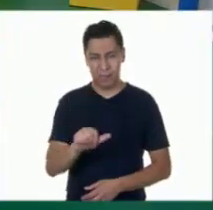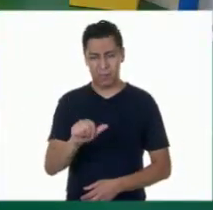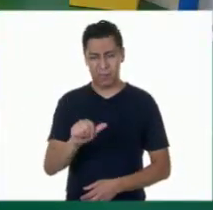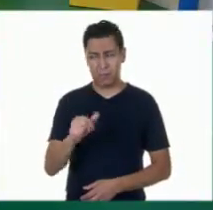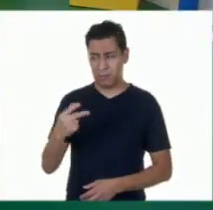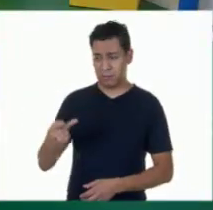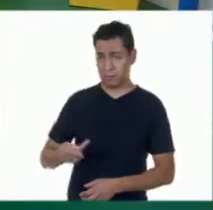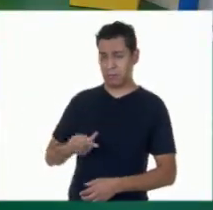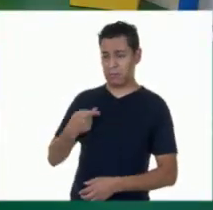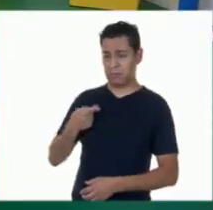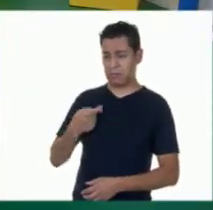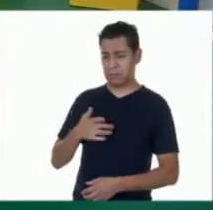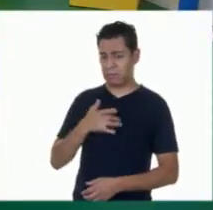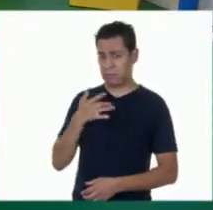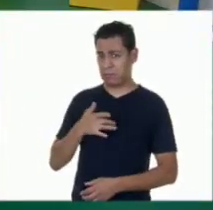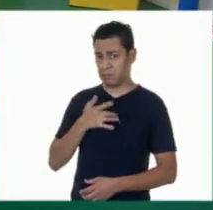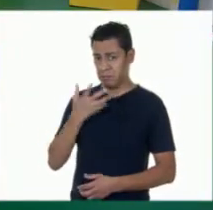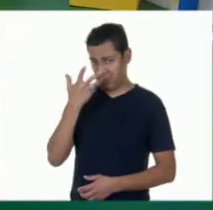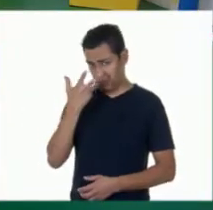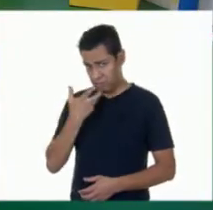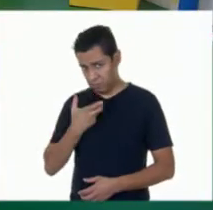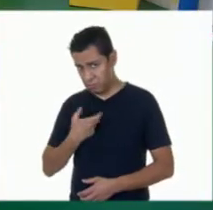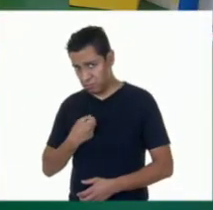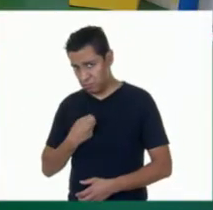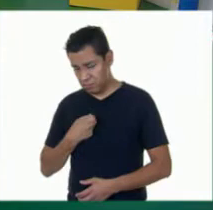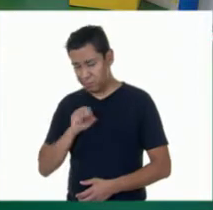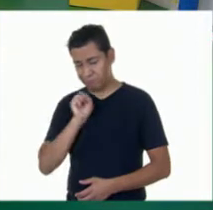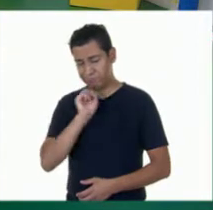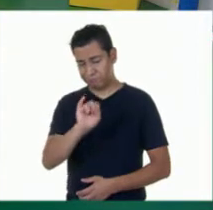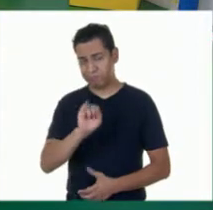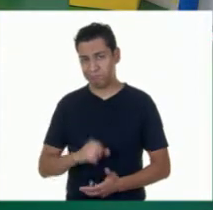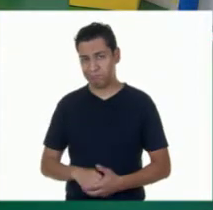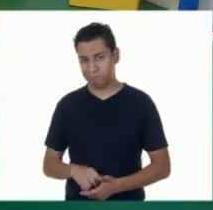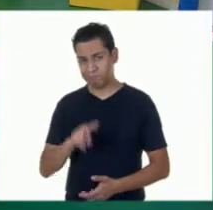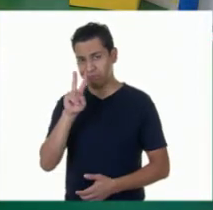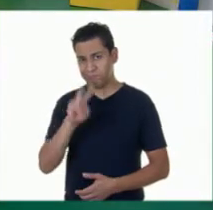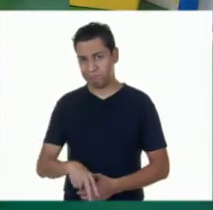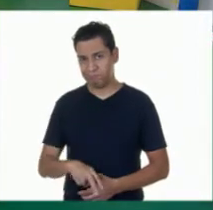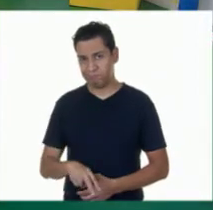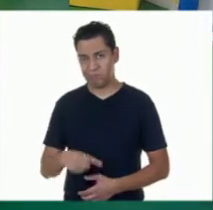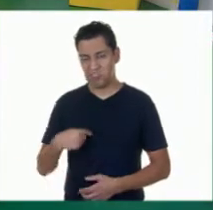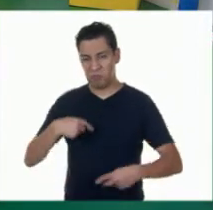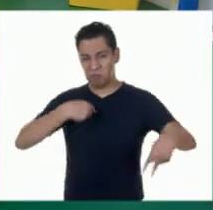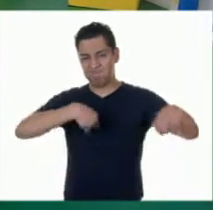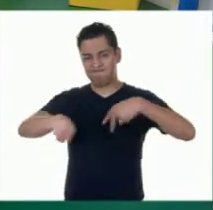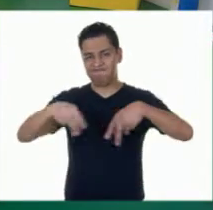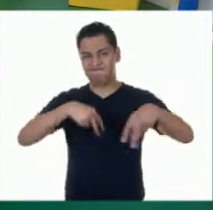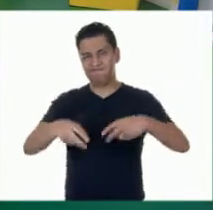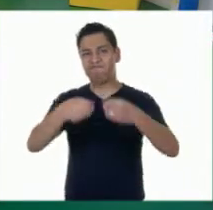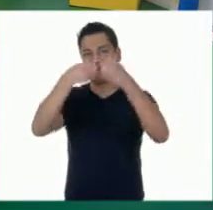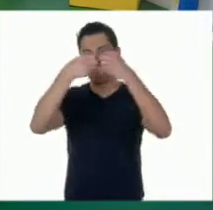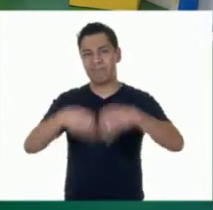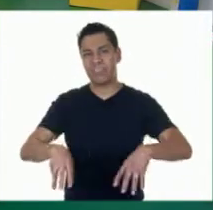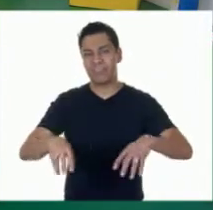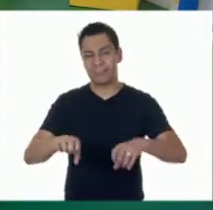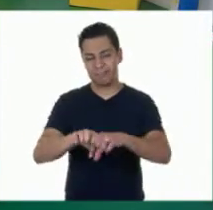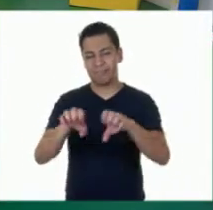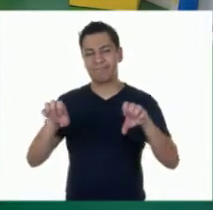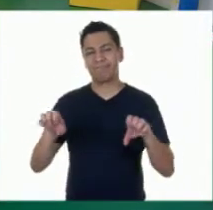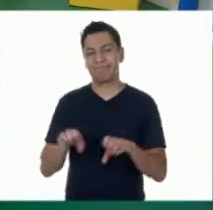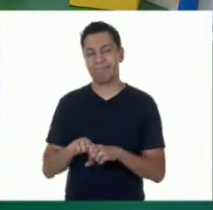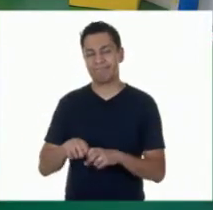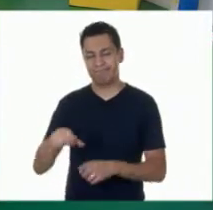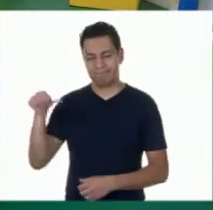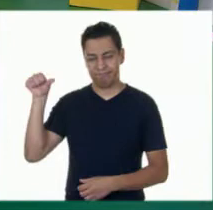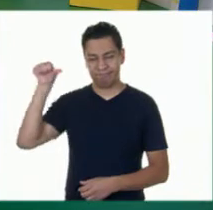Pues la verdad es que tengo que decirles que no me fue nada bien en el partido. Perdimos por un gol. Creo que hoy no me está saliendo nada